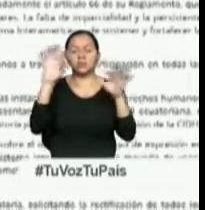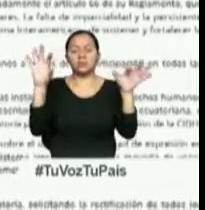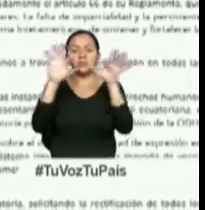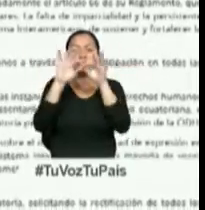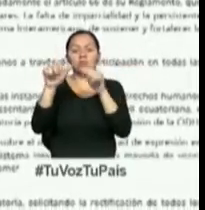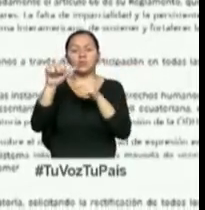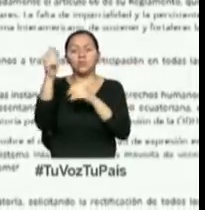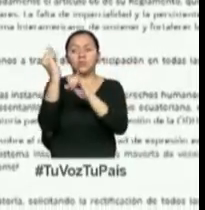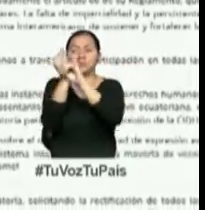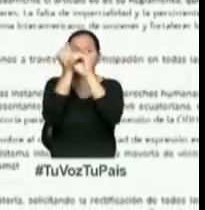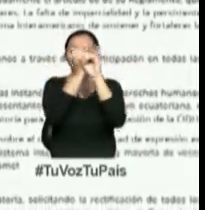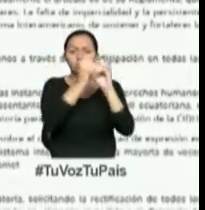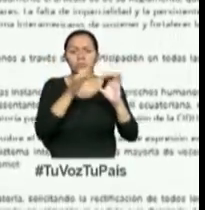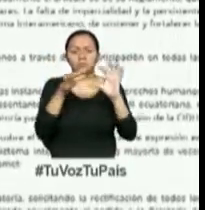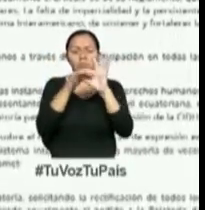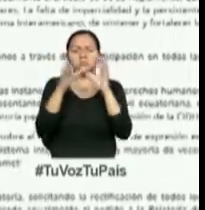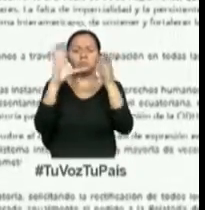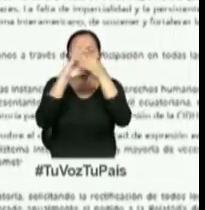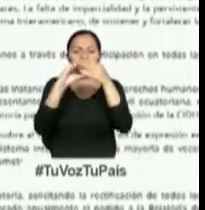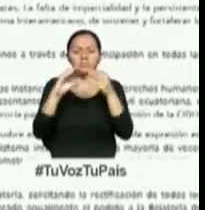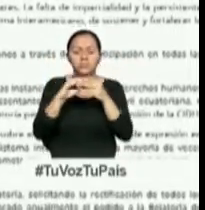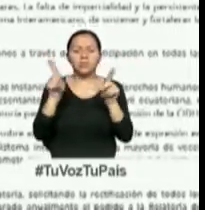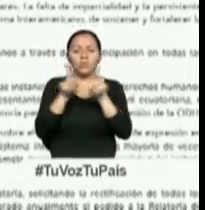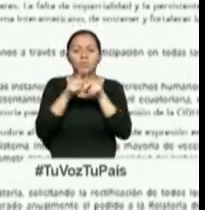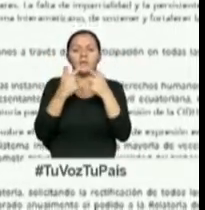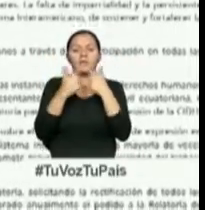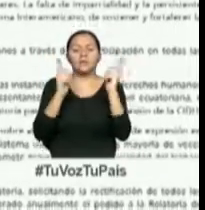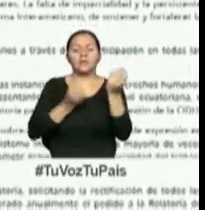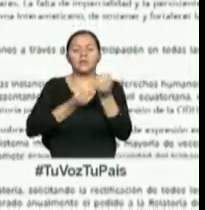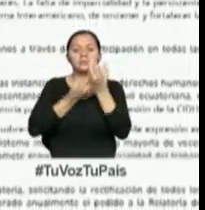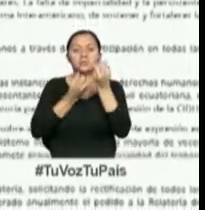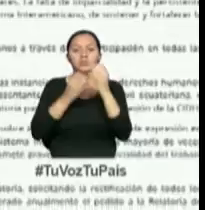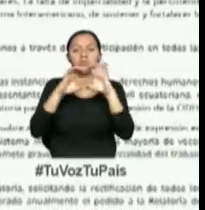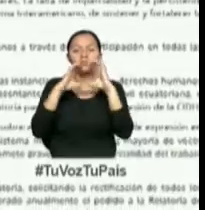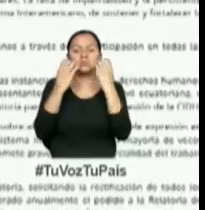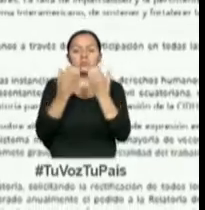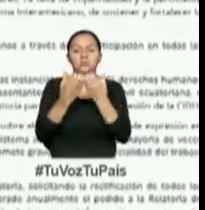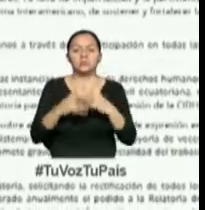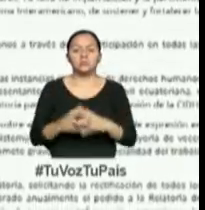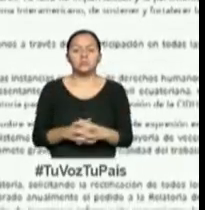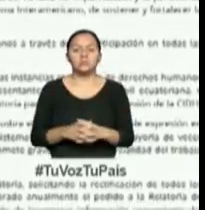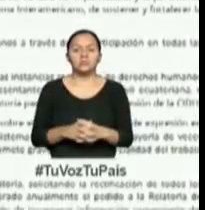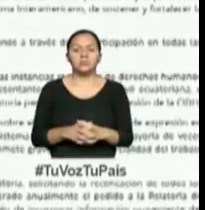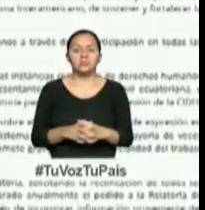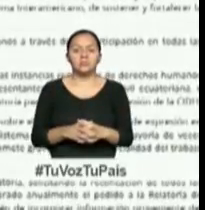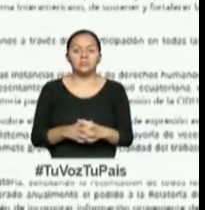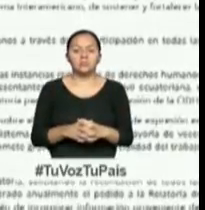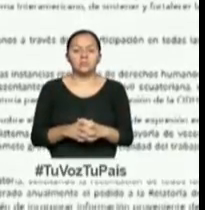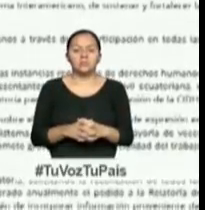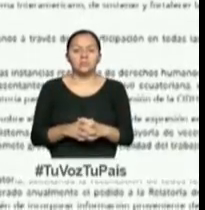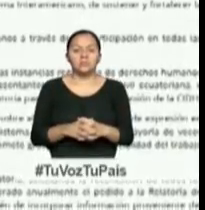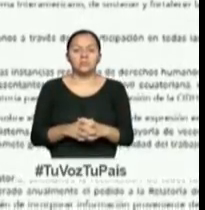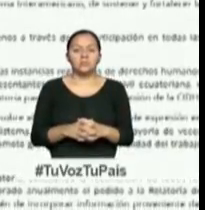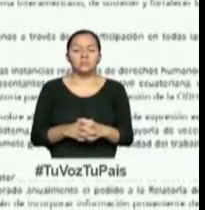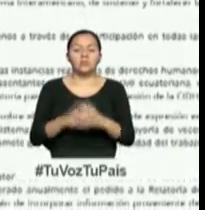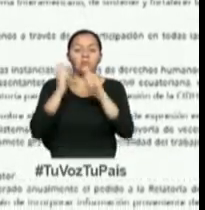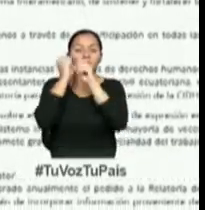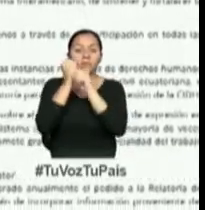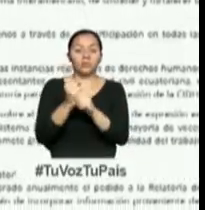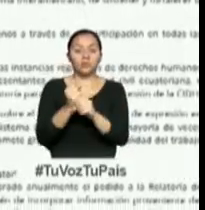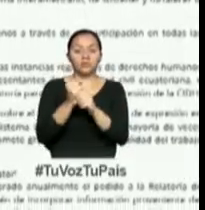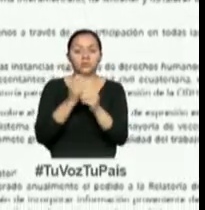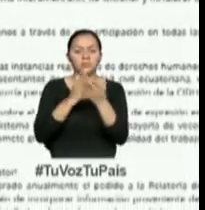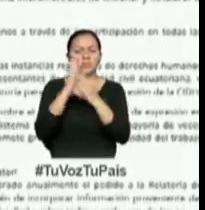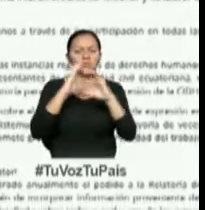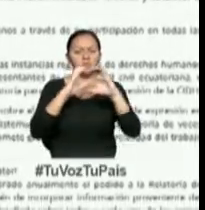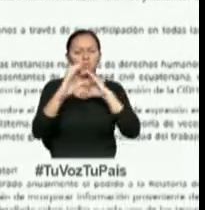otras instancias, como la Relatoría para la Libertad de Expresión de la Comisión. La organización fundamedios ha sido convocante en todos